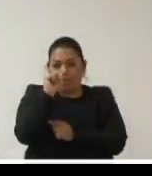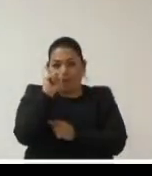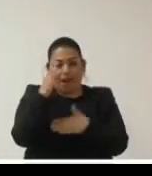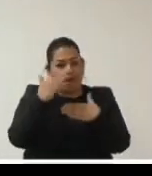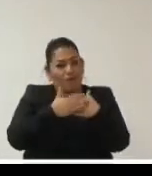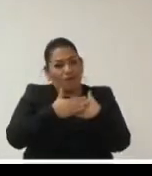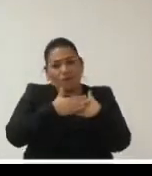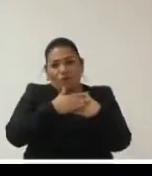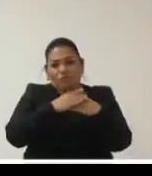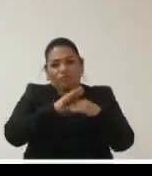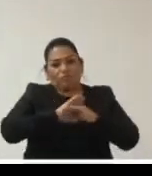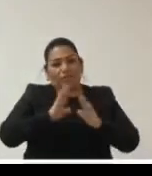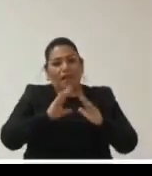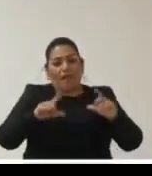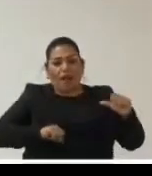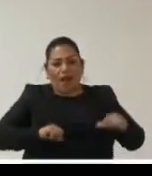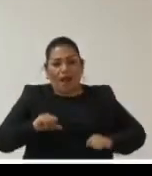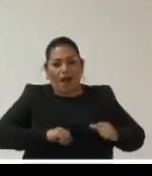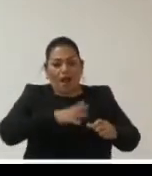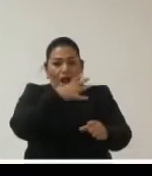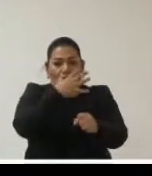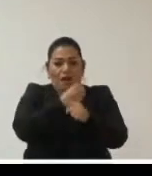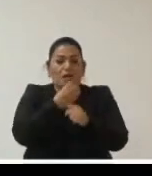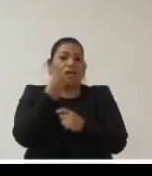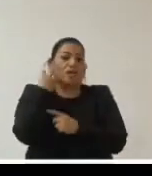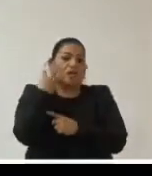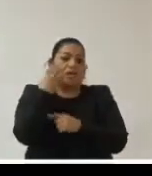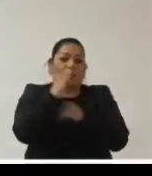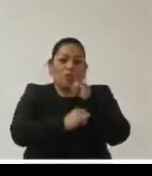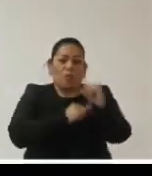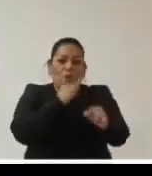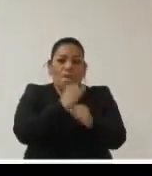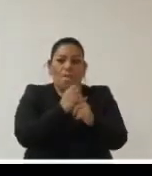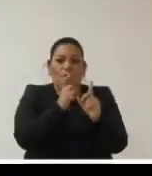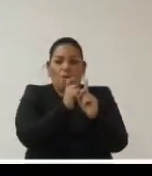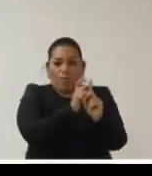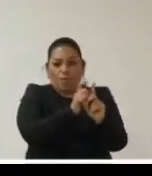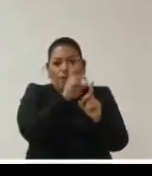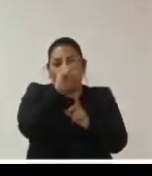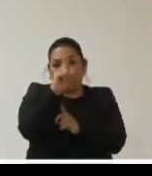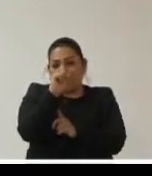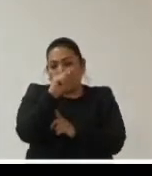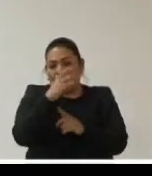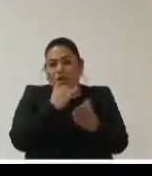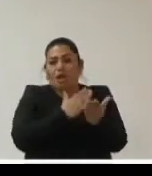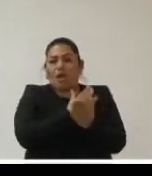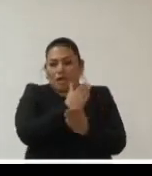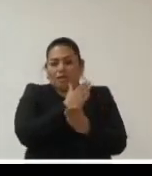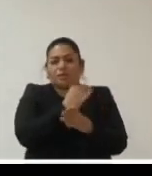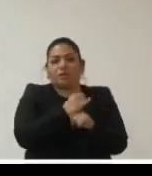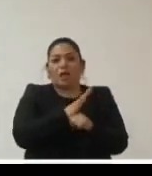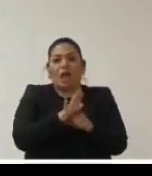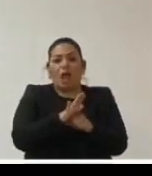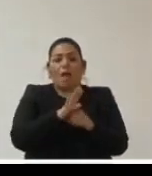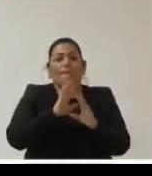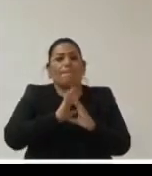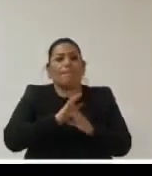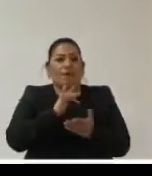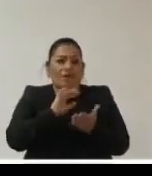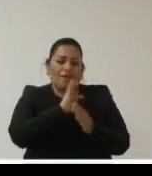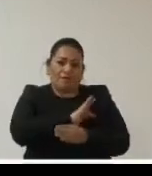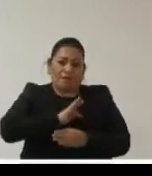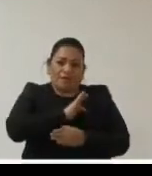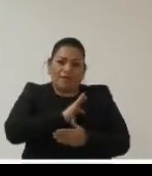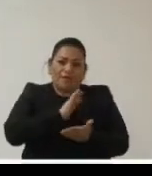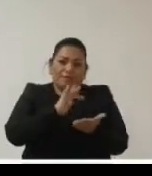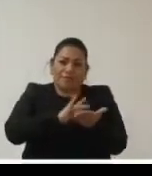concluidas las actividades de este quinto foro internacional de protección de datos y acceso a la información enhorabuena y muchísimas